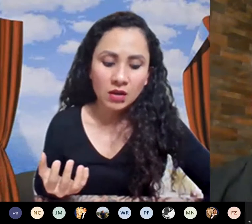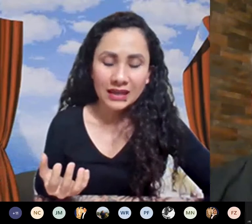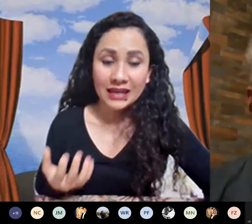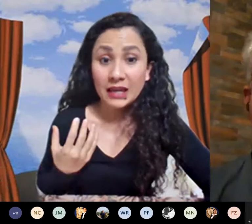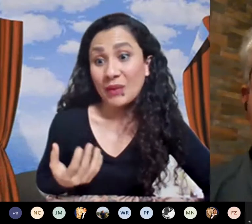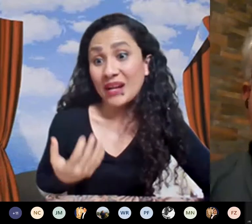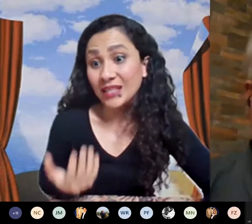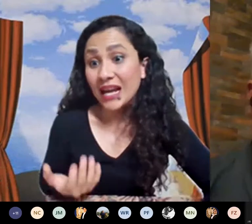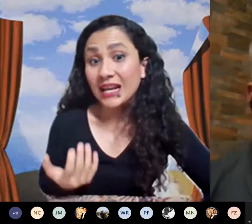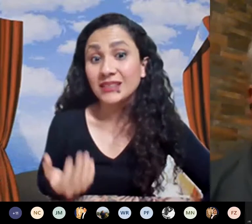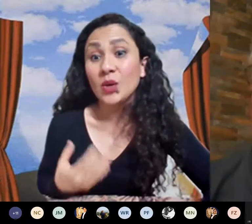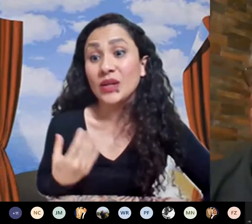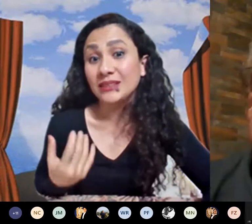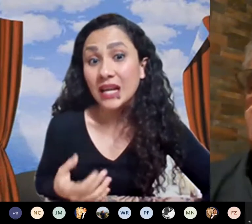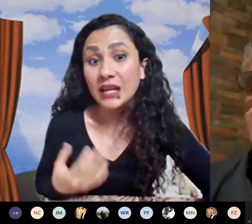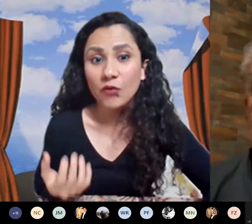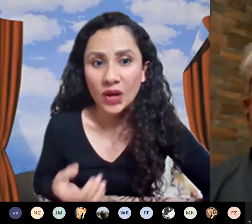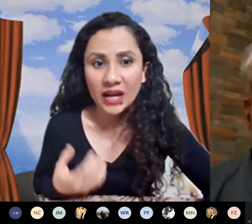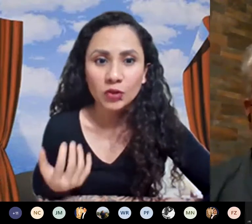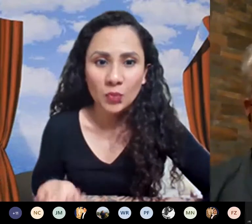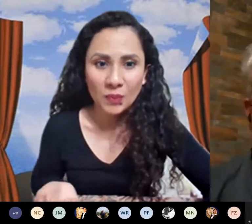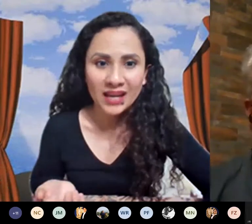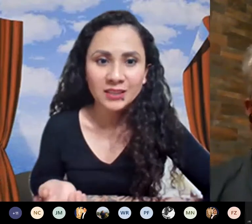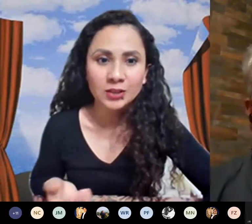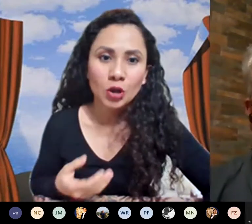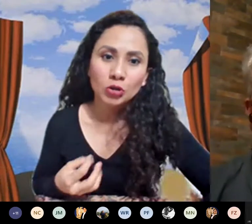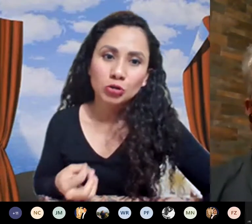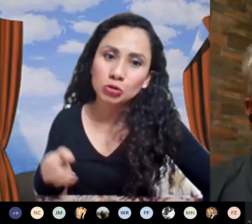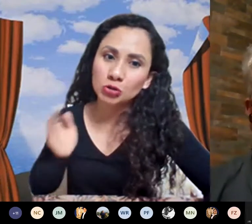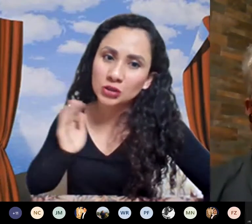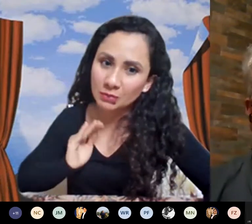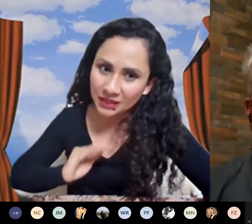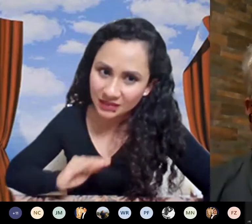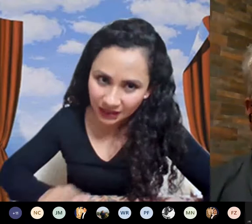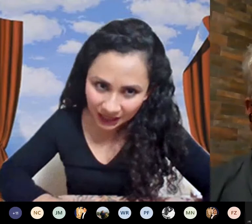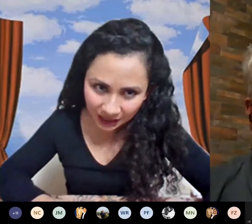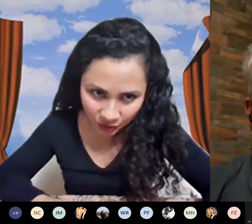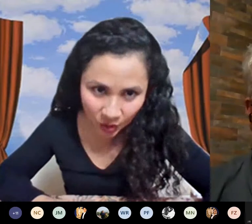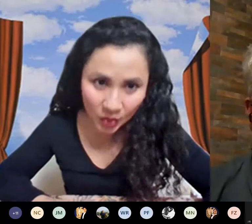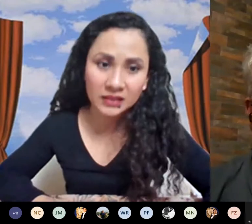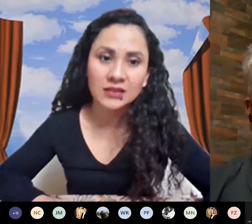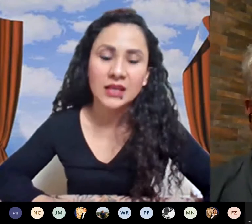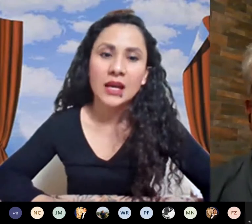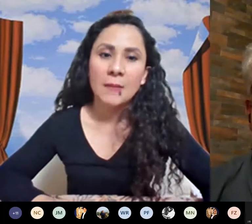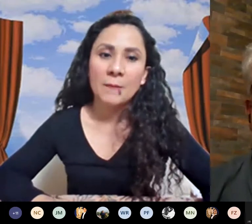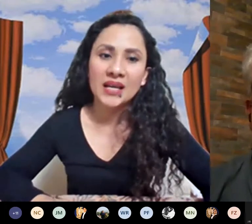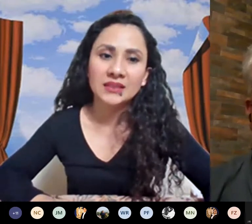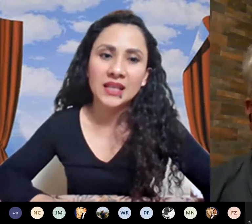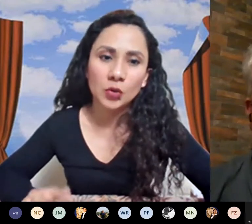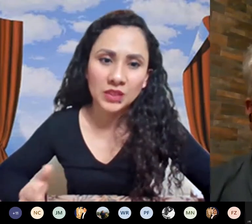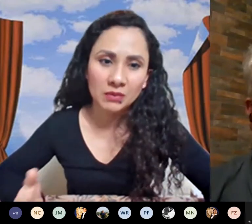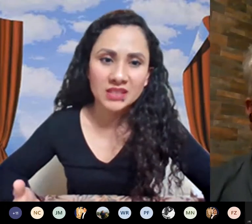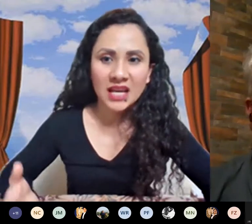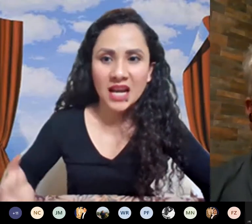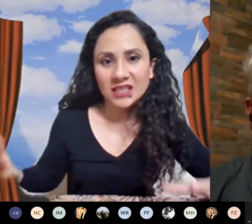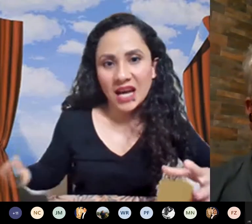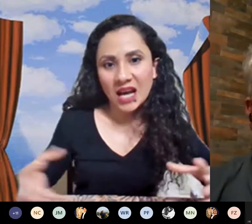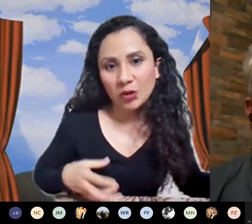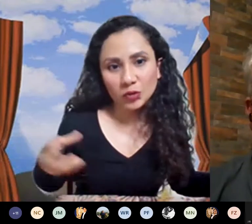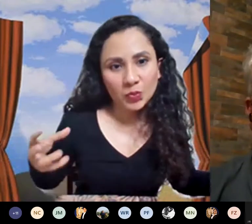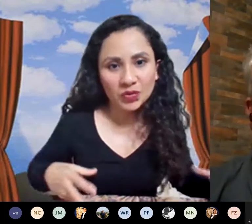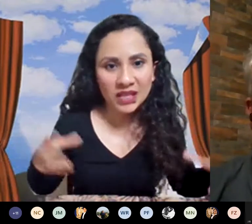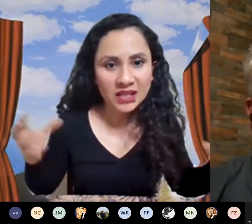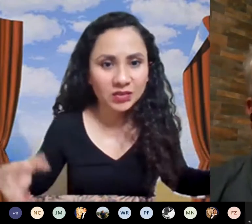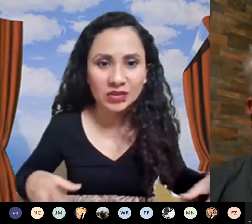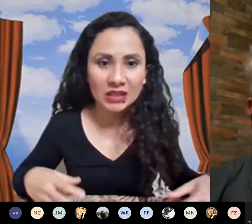he visto que pareciera que es en lo que están enfocando más sus investigaciones más que en optimizar